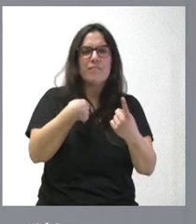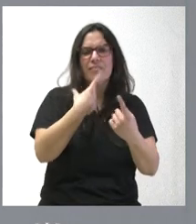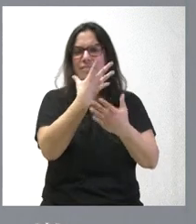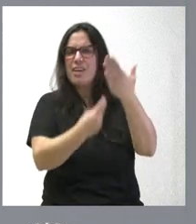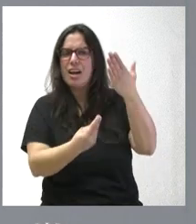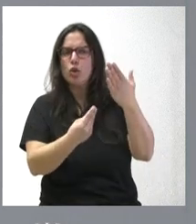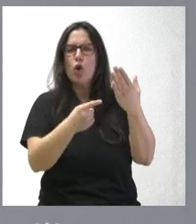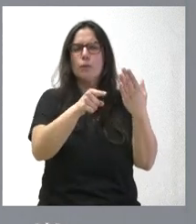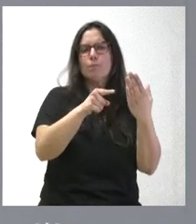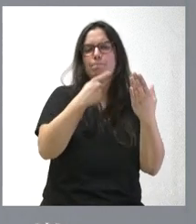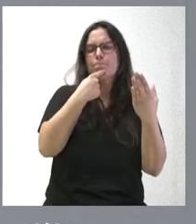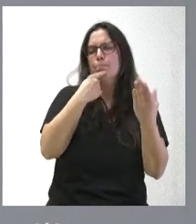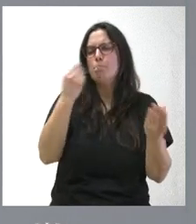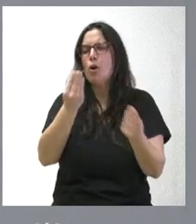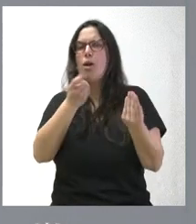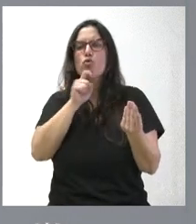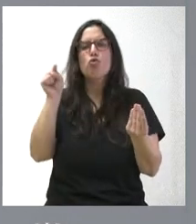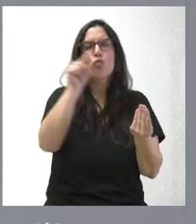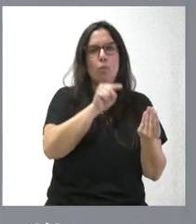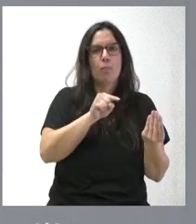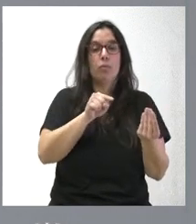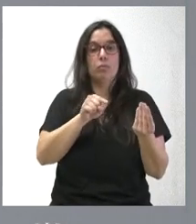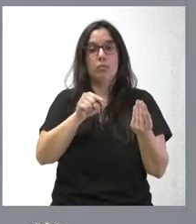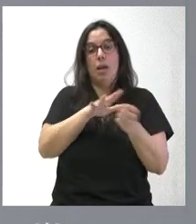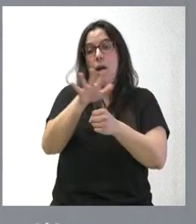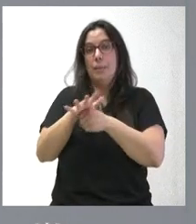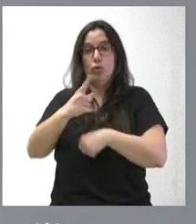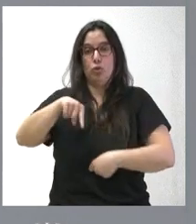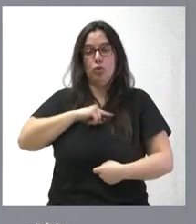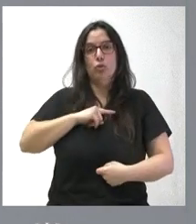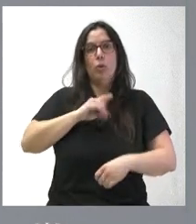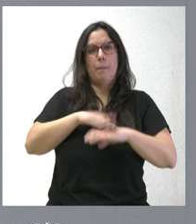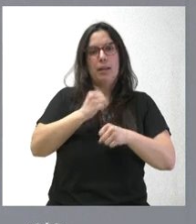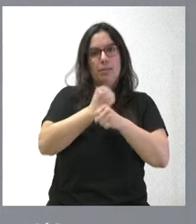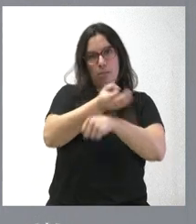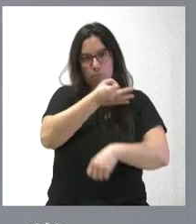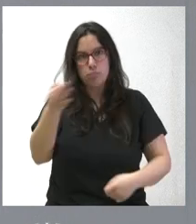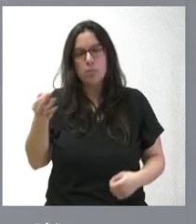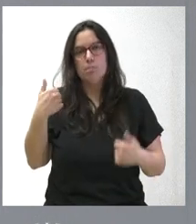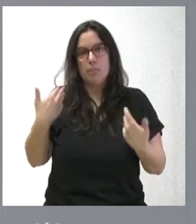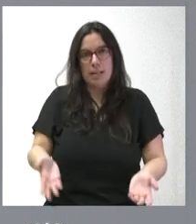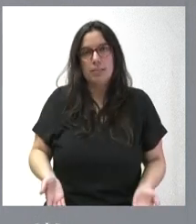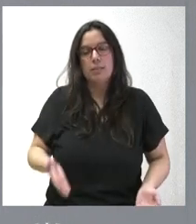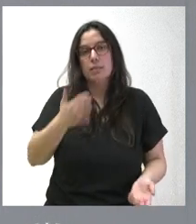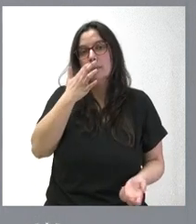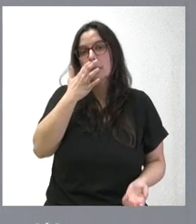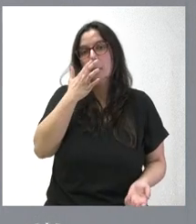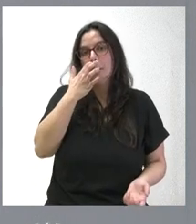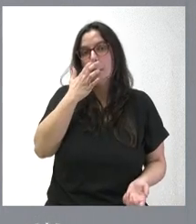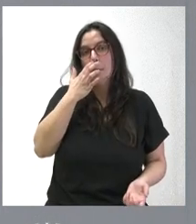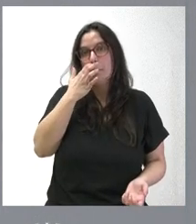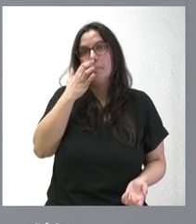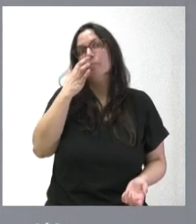ver cuáles son los ámbitos donde podemos ampliar nuestra capacidad de ser más eficaces, de con los mismos o menos